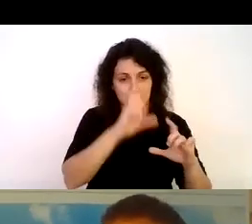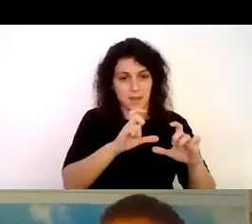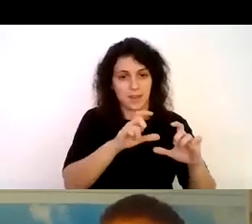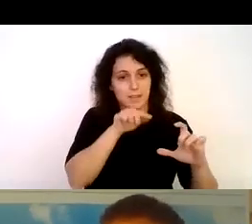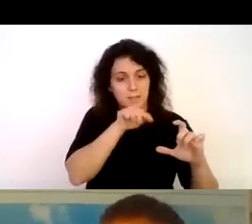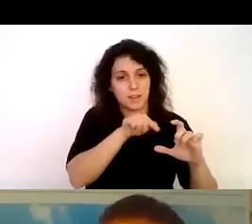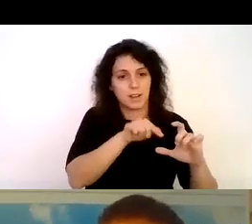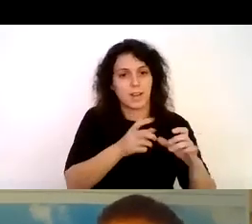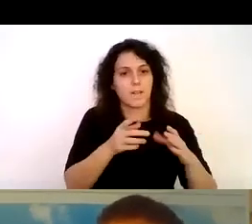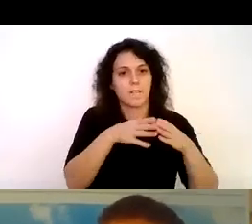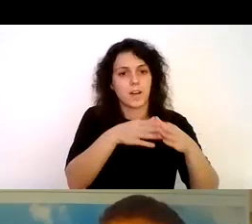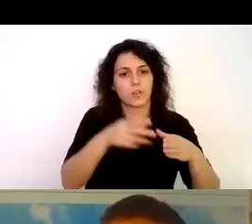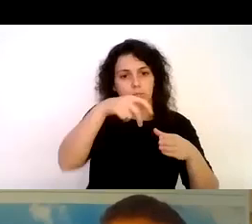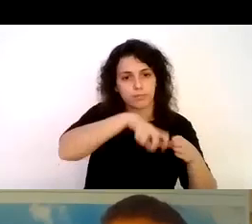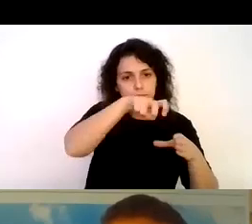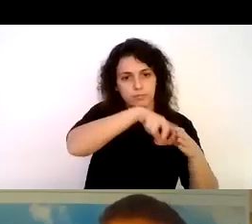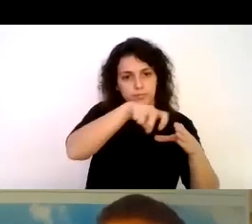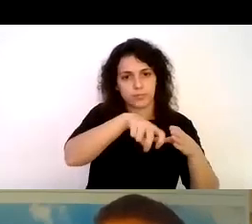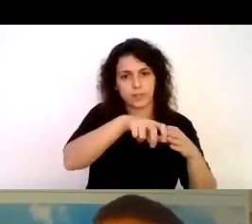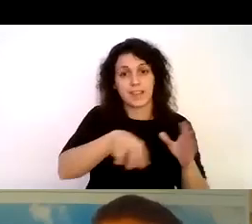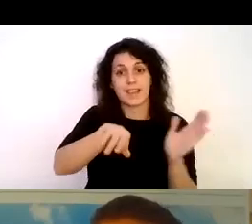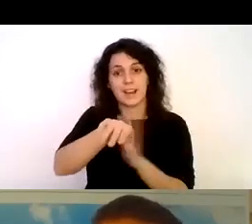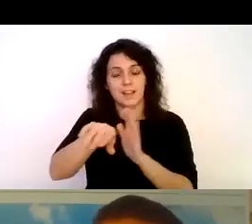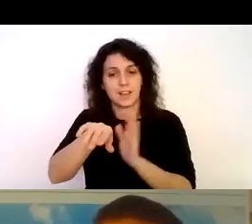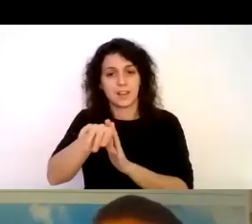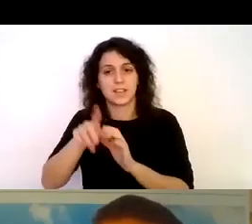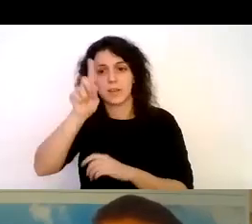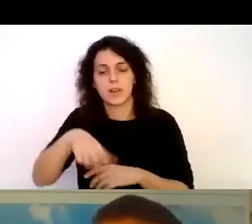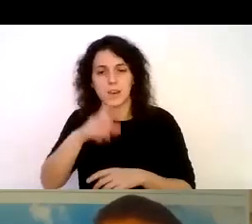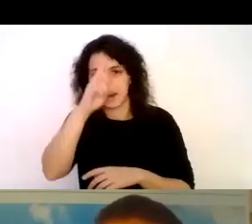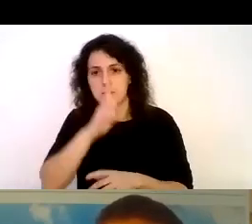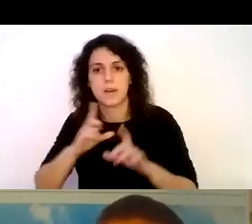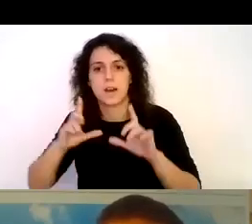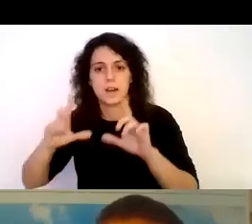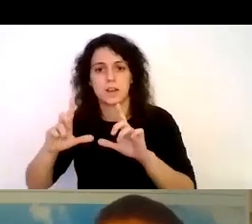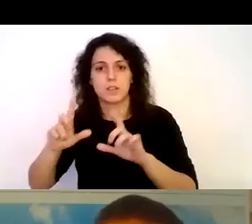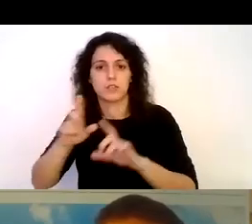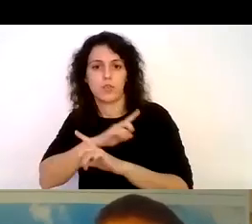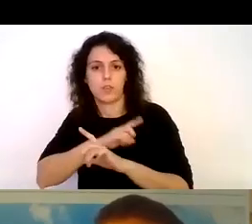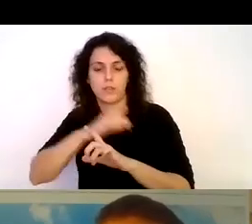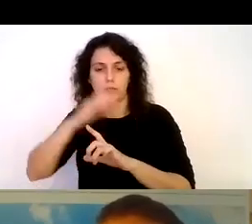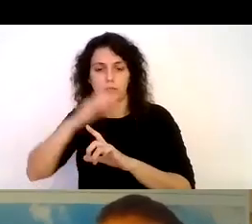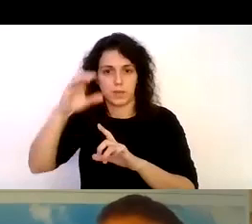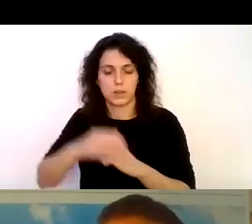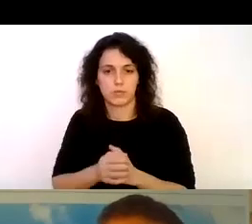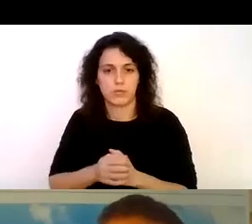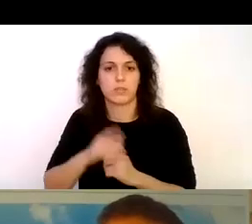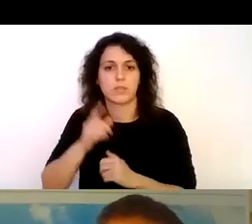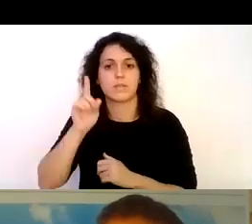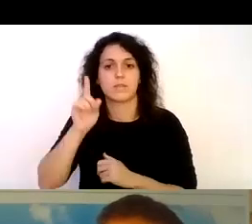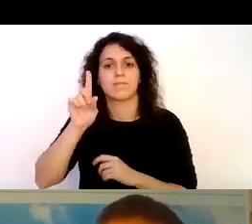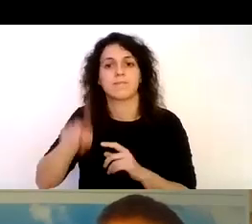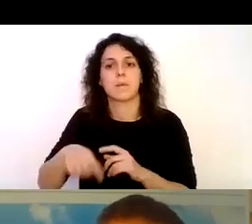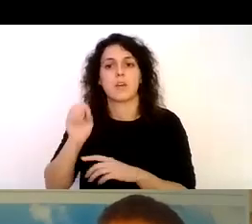junto con los soldados y a la derecha fotografía también de soldados colombianos luego de una jornada de